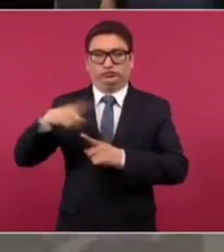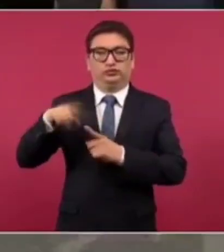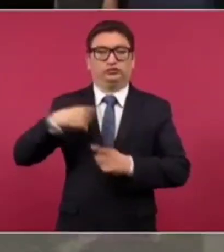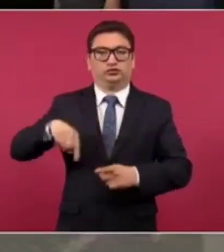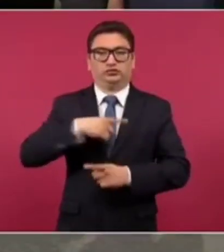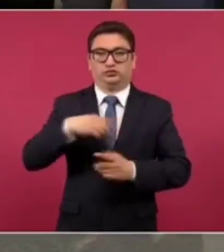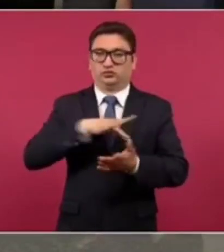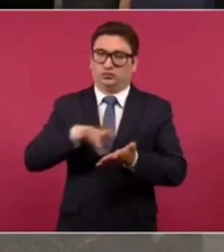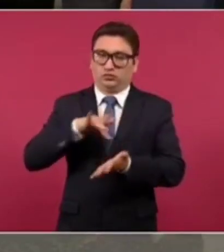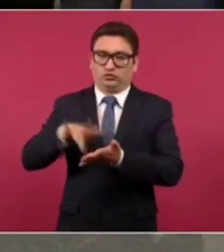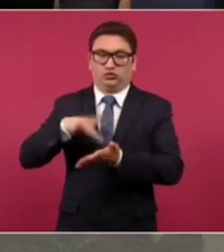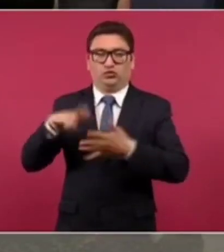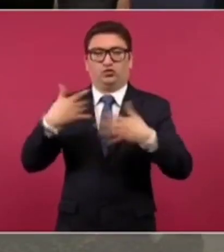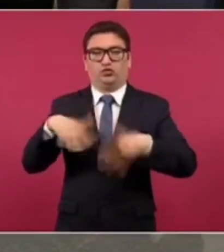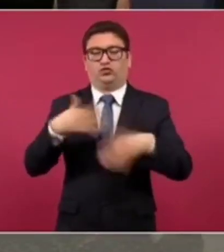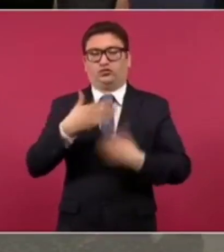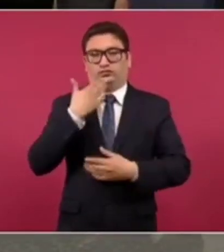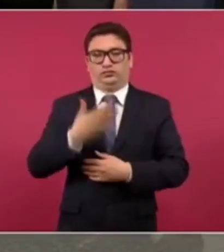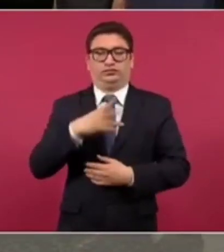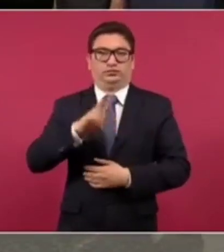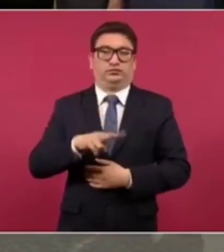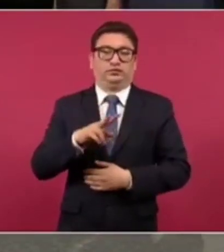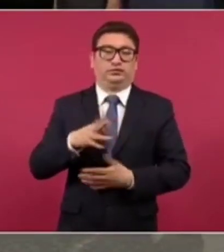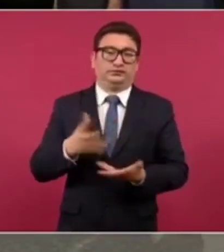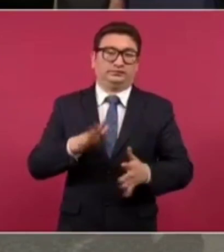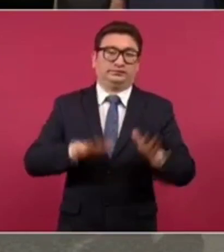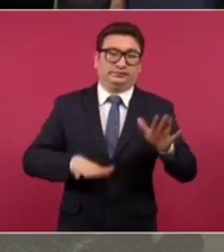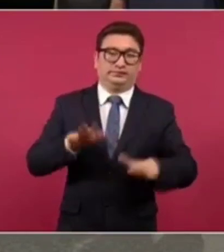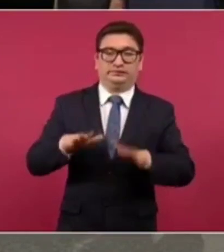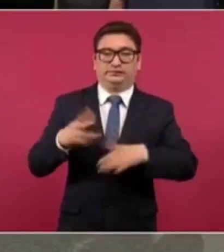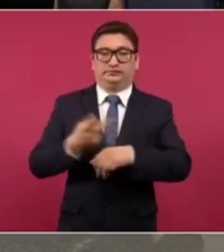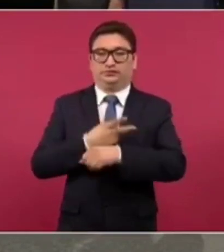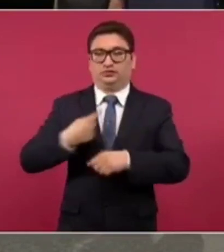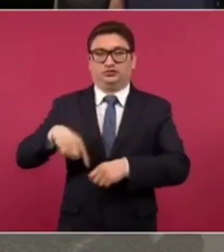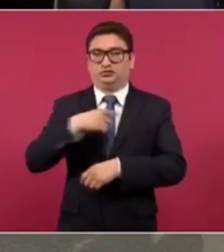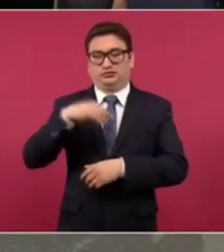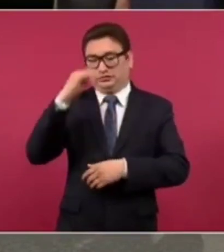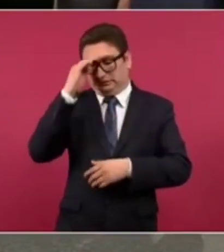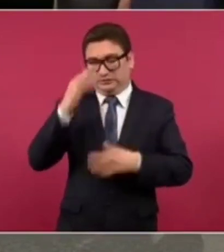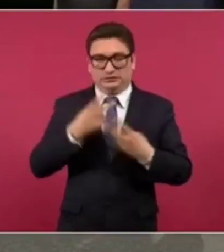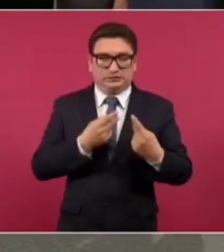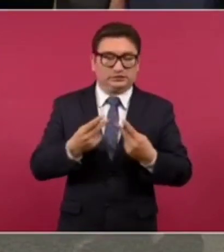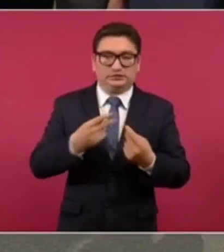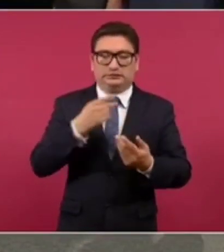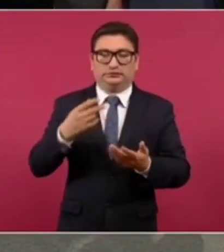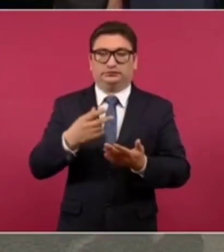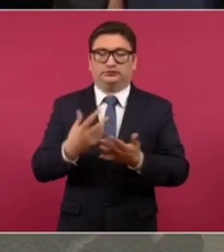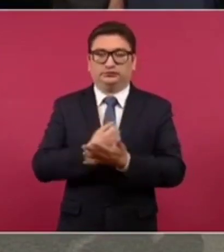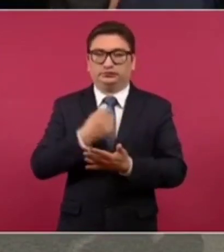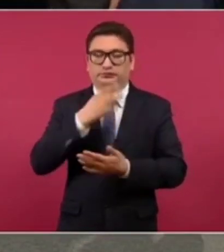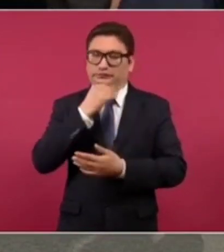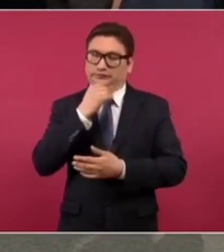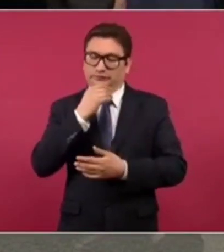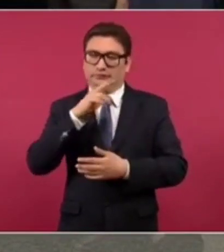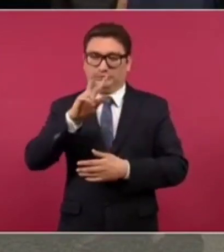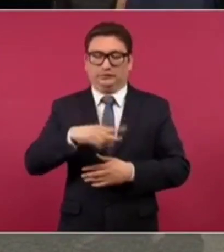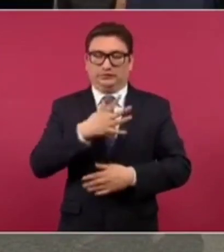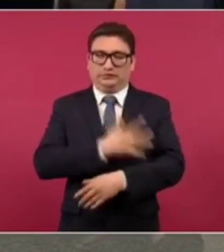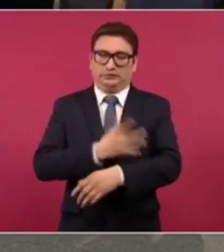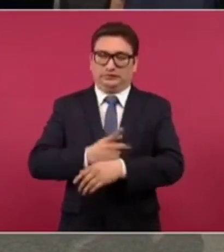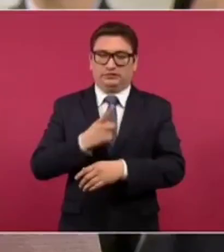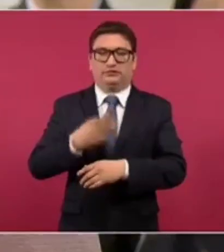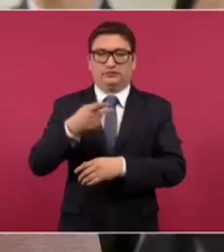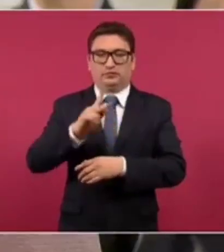dado para recuperarlo, la realidad es que muchas veces no lo teníamos planeado tan ágilmente. Con toda sinceridad,